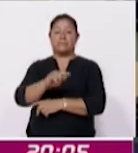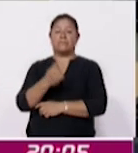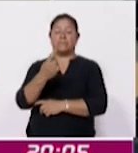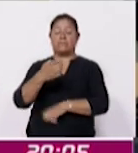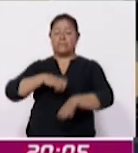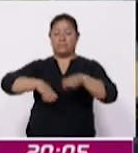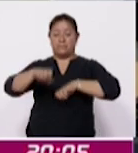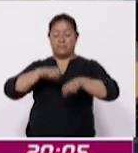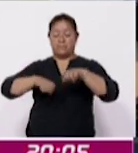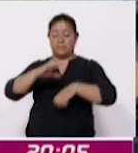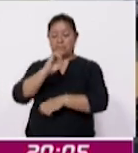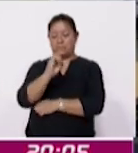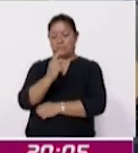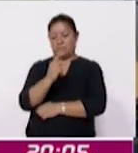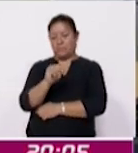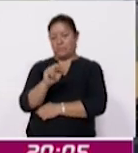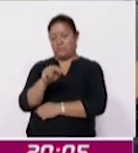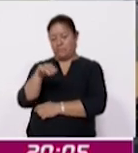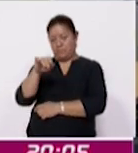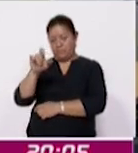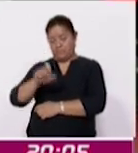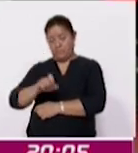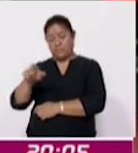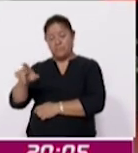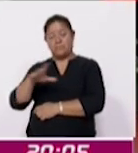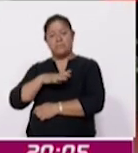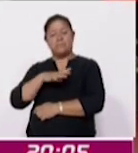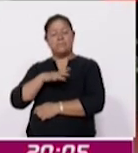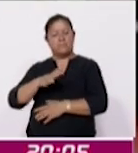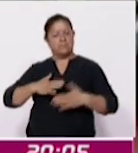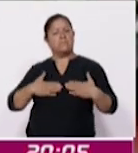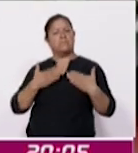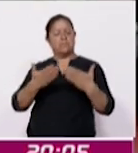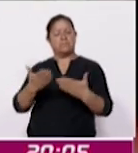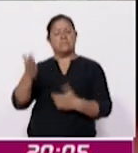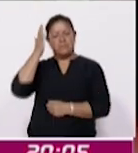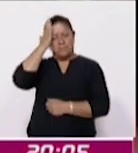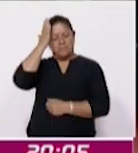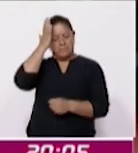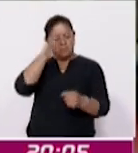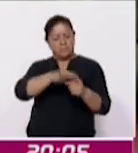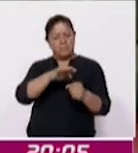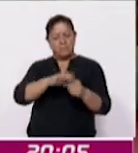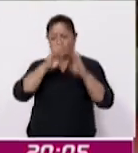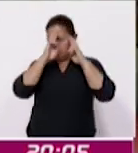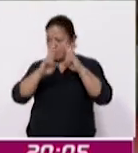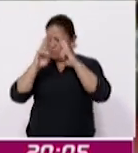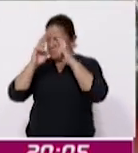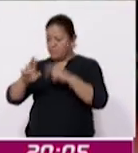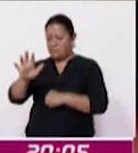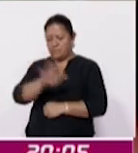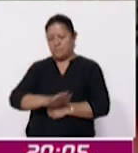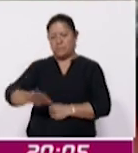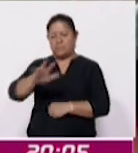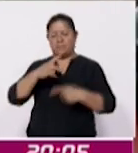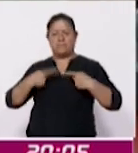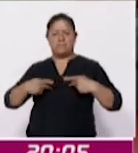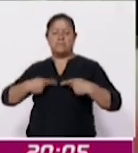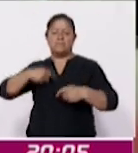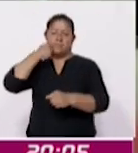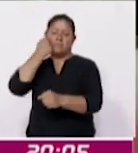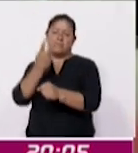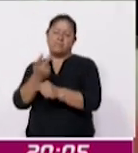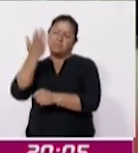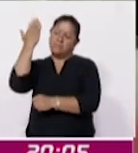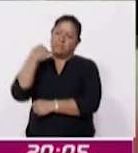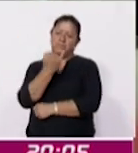empresariales de Coparmex del país confían en que las autoridades electorales respeten la voluntad de la ciudadanía expresada en las urnas